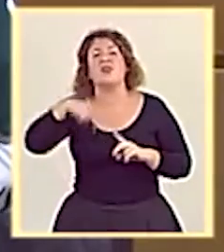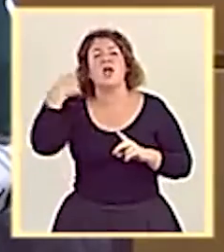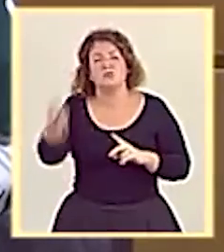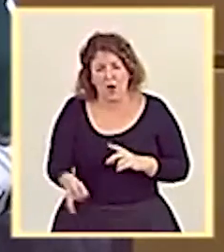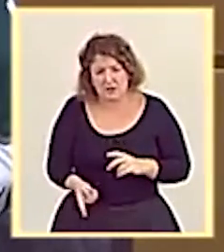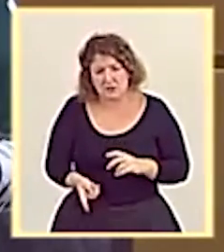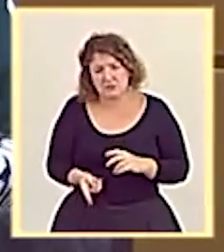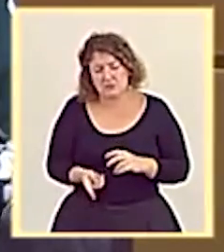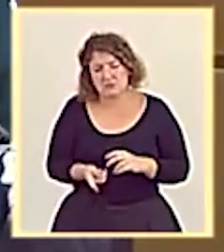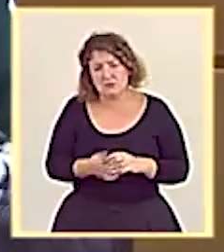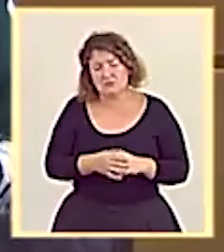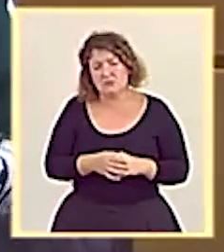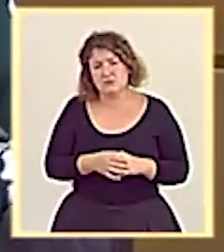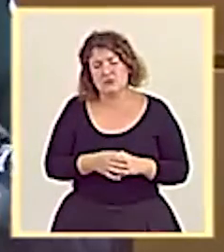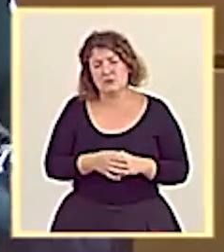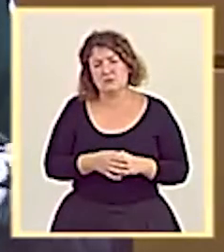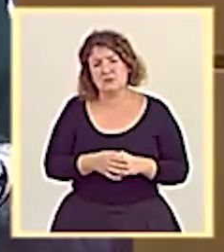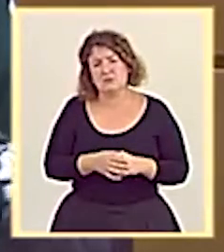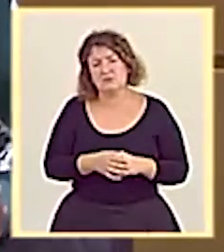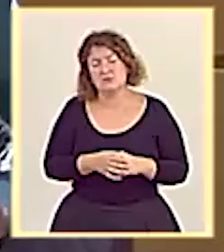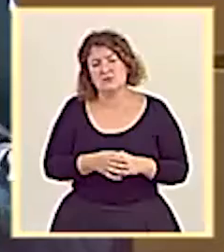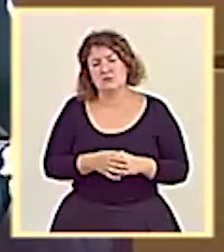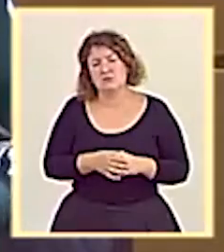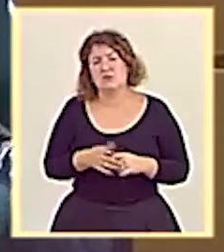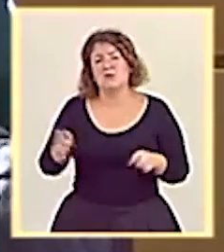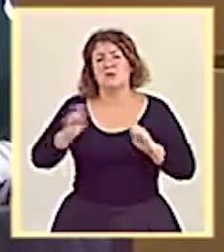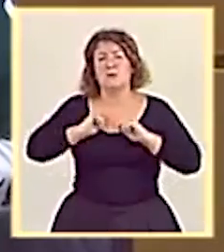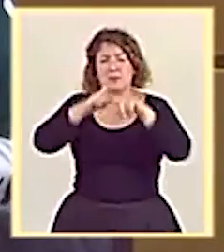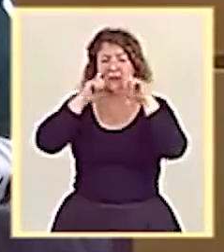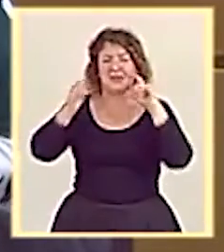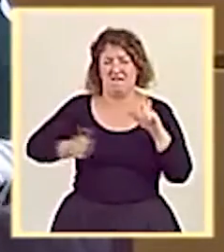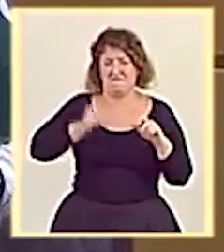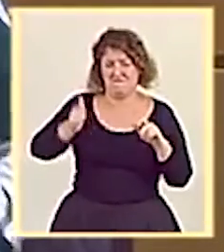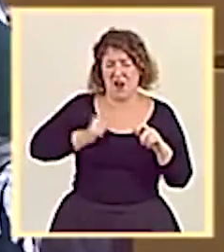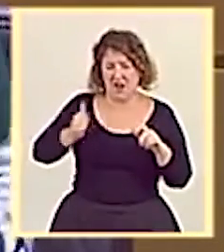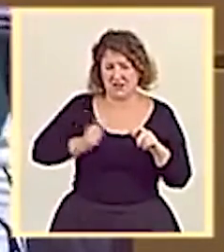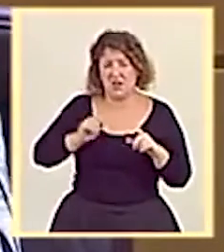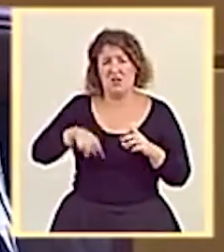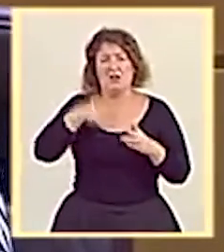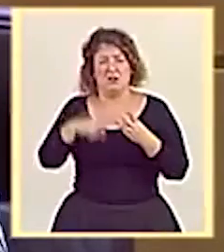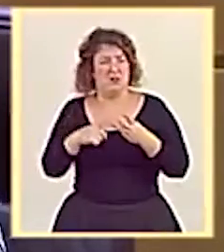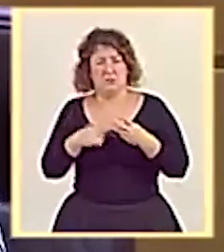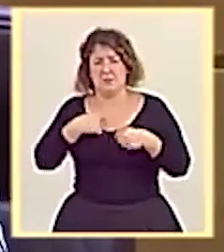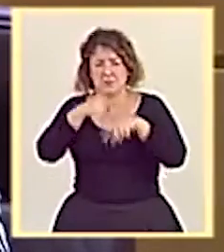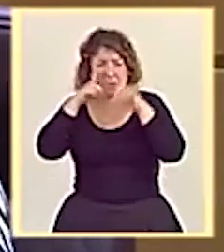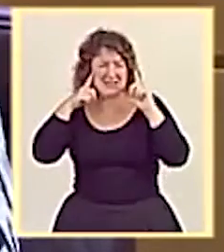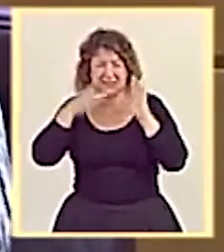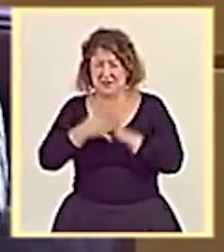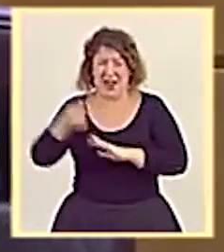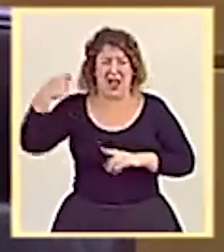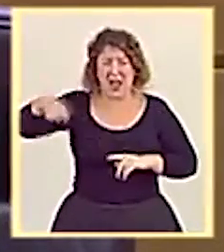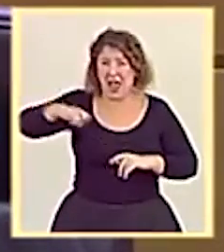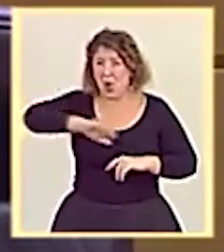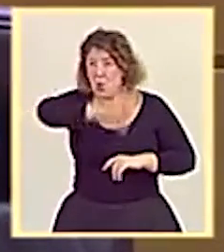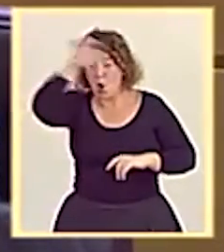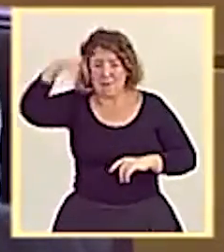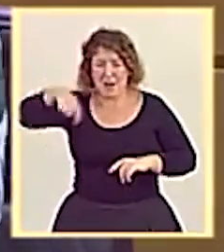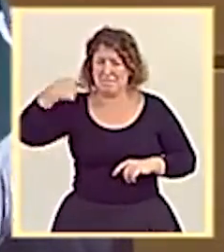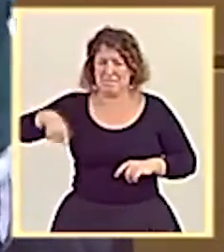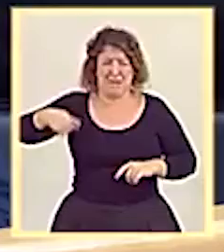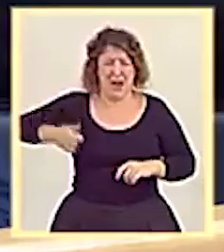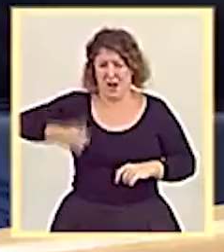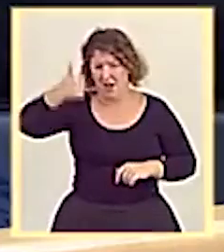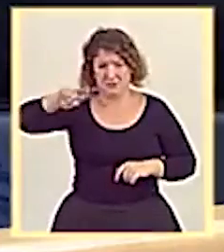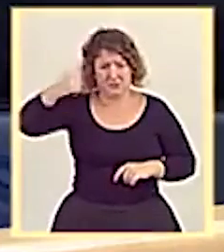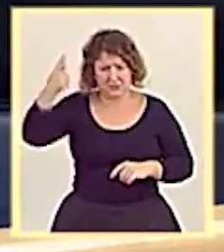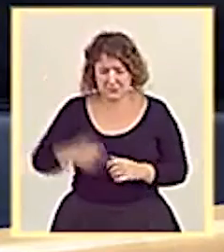nos dispensaron mascarillas falsas y ahora resulta que tenemos las mascarillas más caras de toda Europa. El